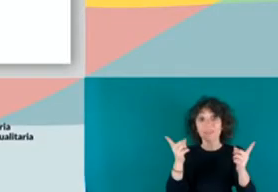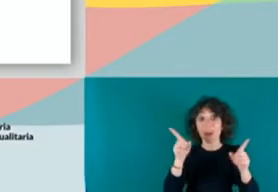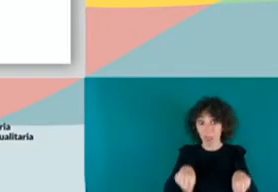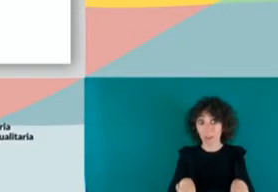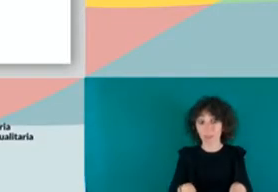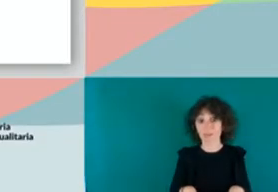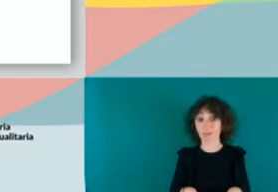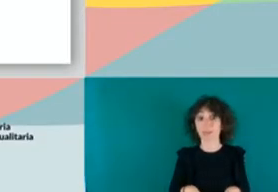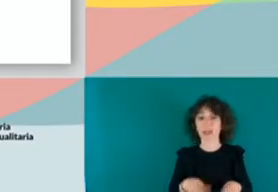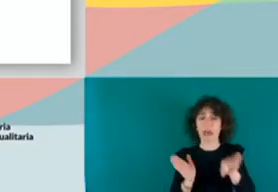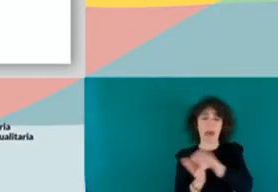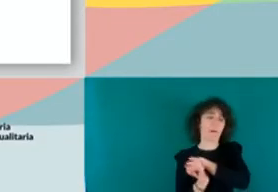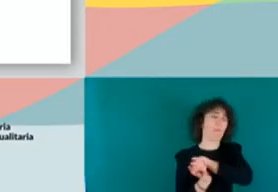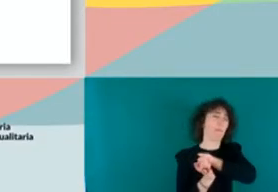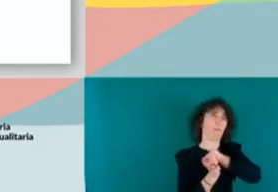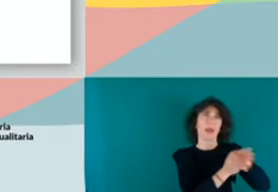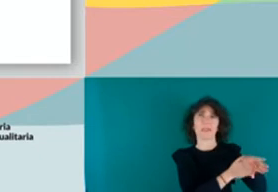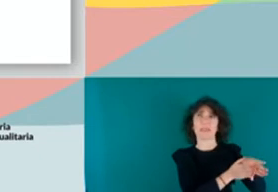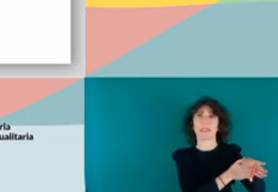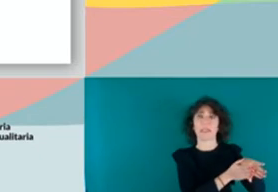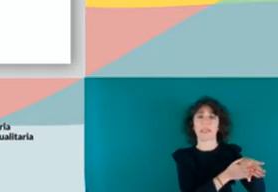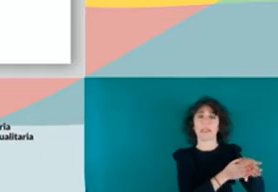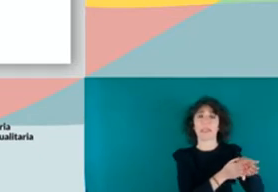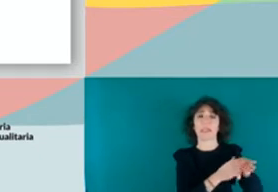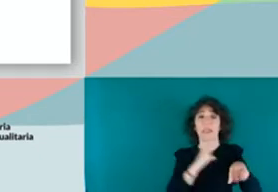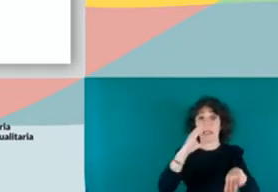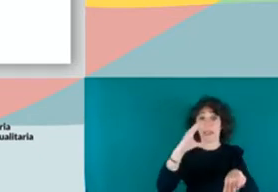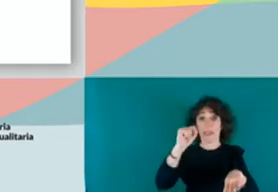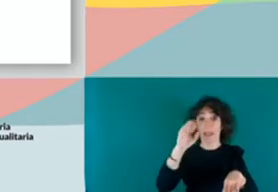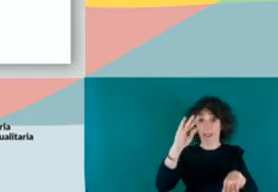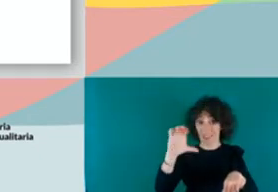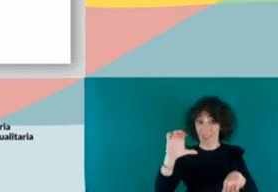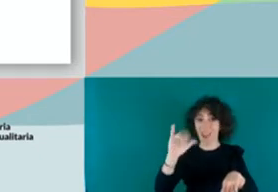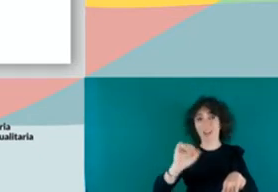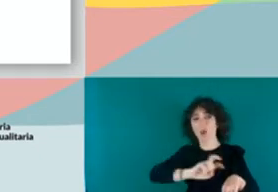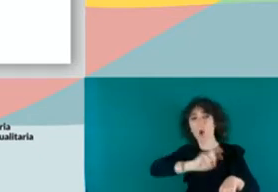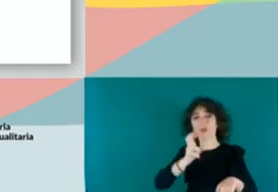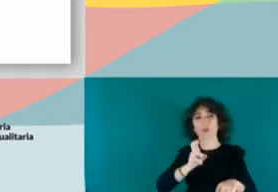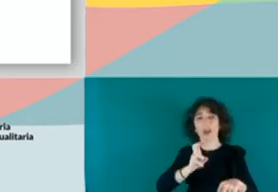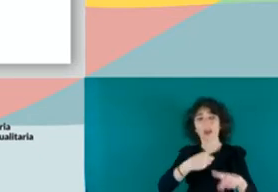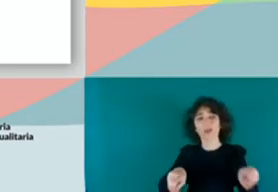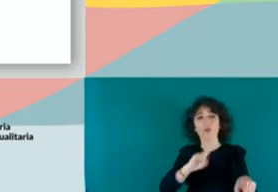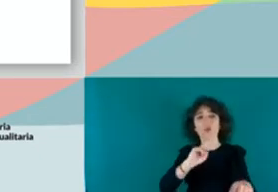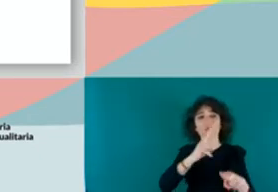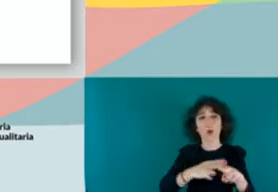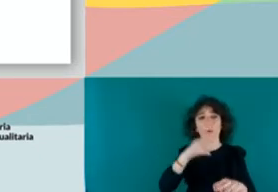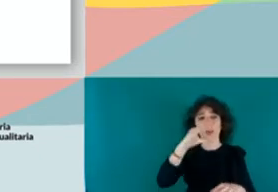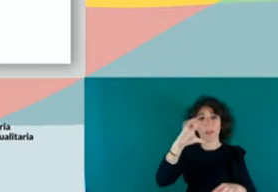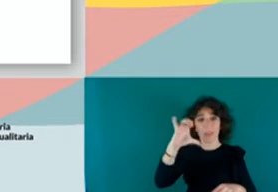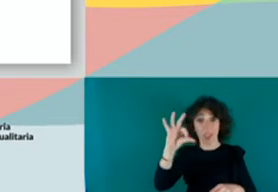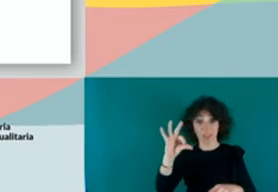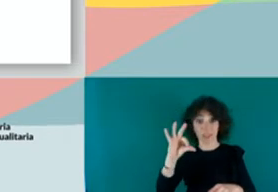También, aparte del CATE, hay otra cosa que se llaman CIE, que es un centro de internamiento del extranjero,